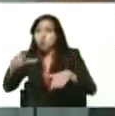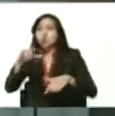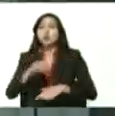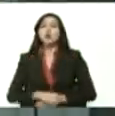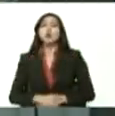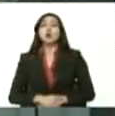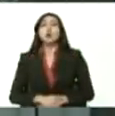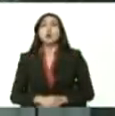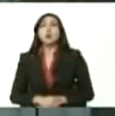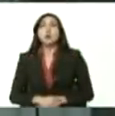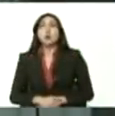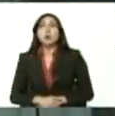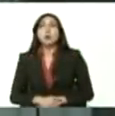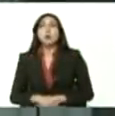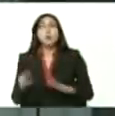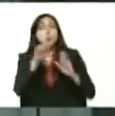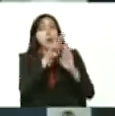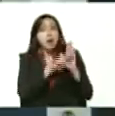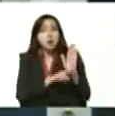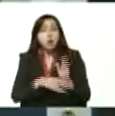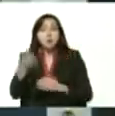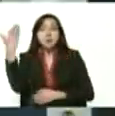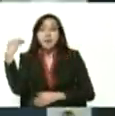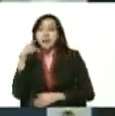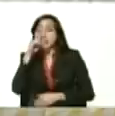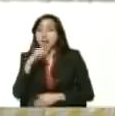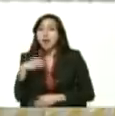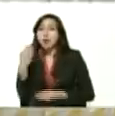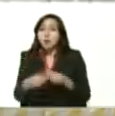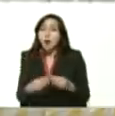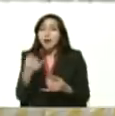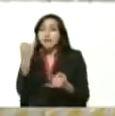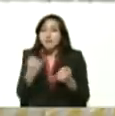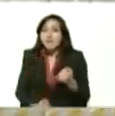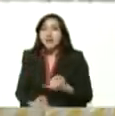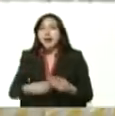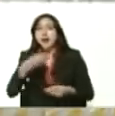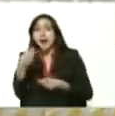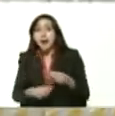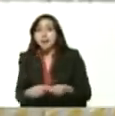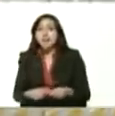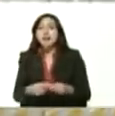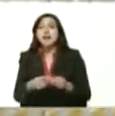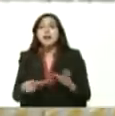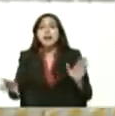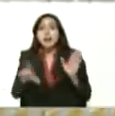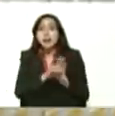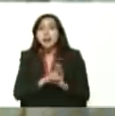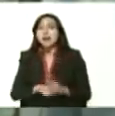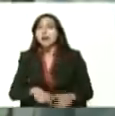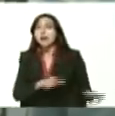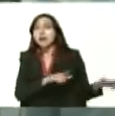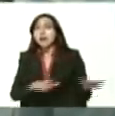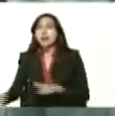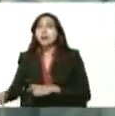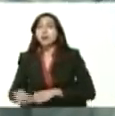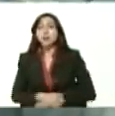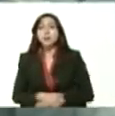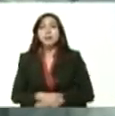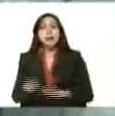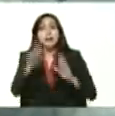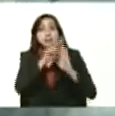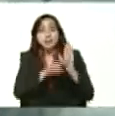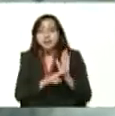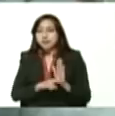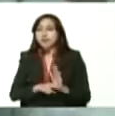ISO 9001-2015 aspiramos para final de año ya contar con esta certificación seríamos la única harina